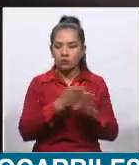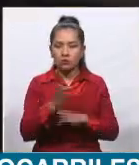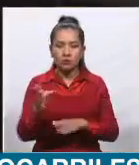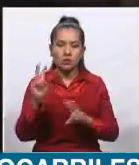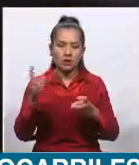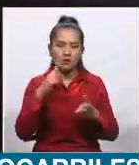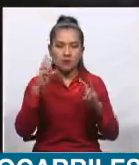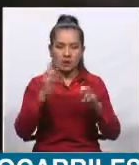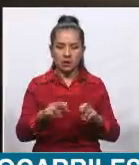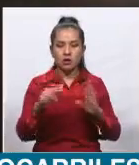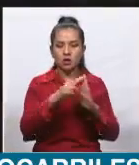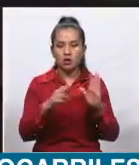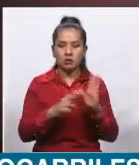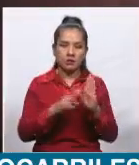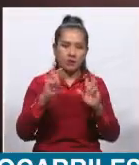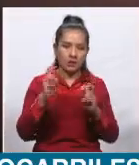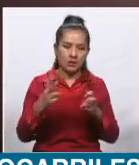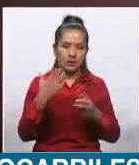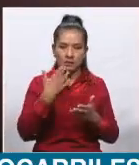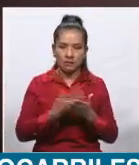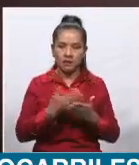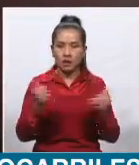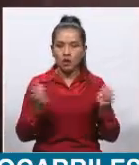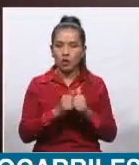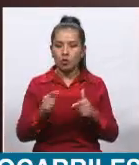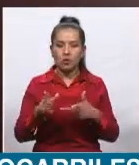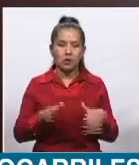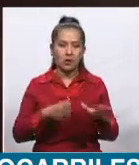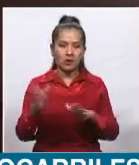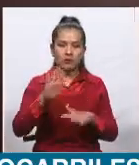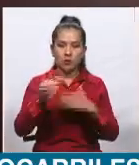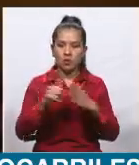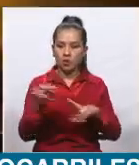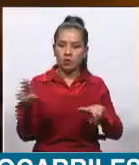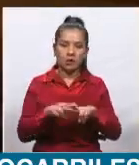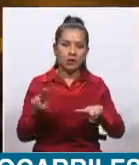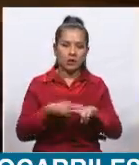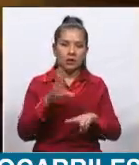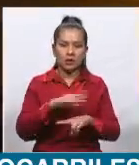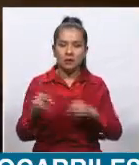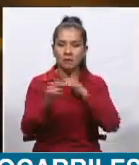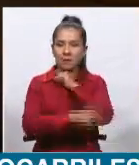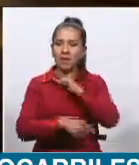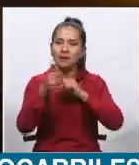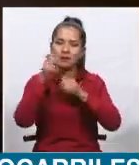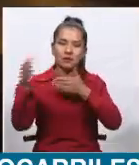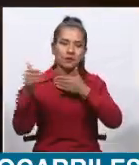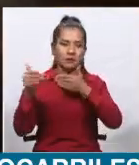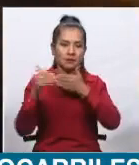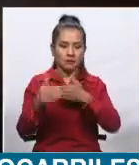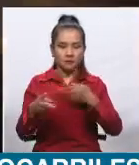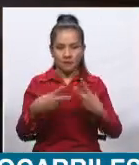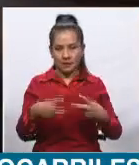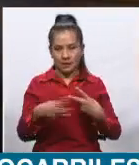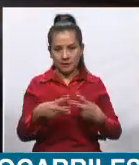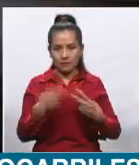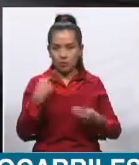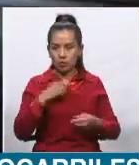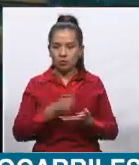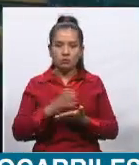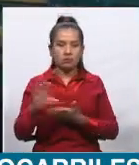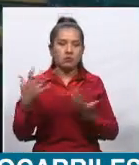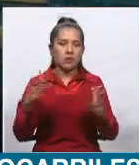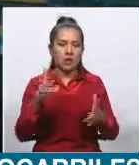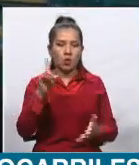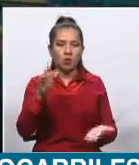para la interoperabilidad e interconectividad de los sistemas ferroviarios de Bolivia y los países vecinos. Aquí estamos invirtiendo un poco más de 1